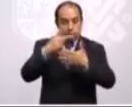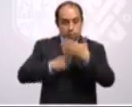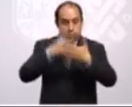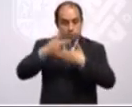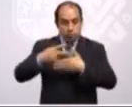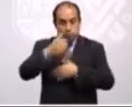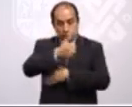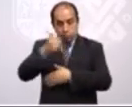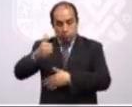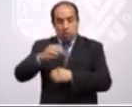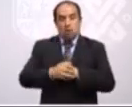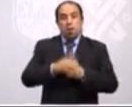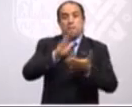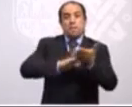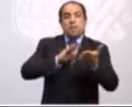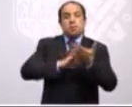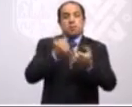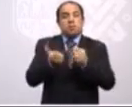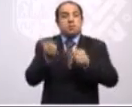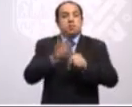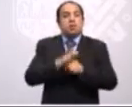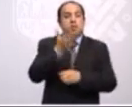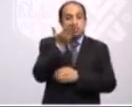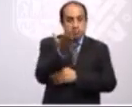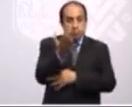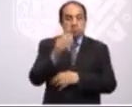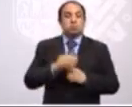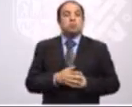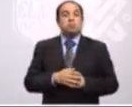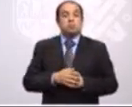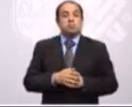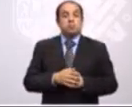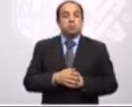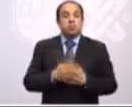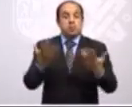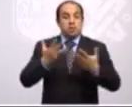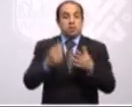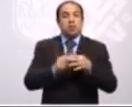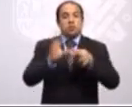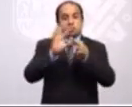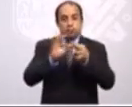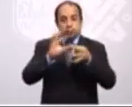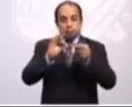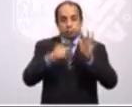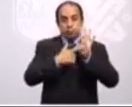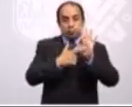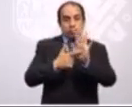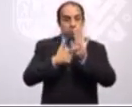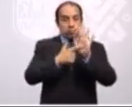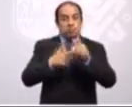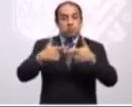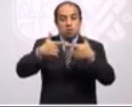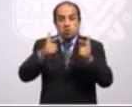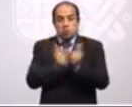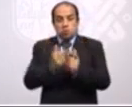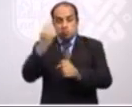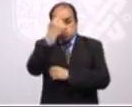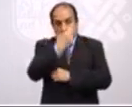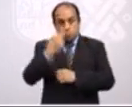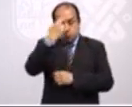documentación administrativa que se solicita, hicieron una exposición ante el grupo revisor y